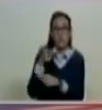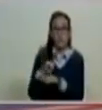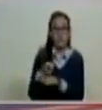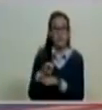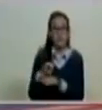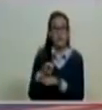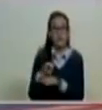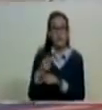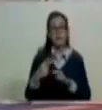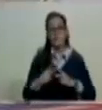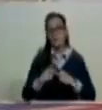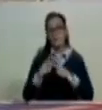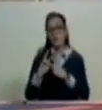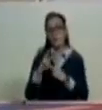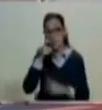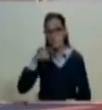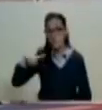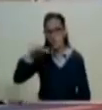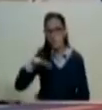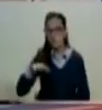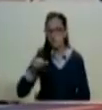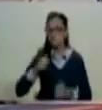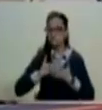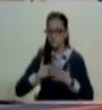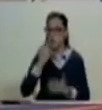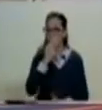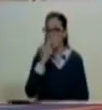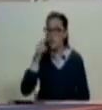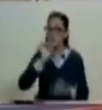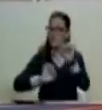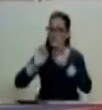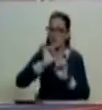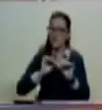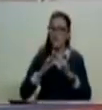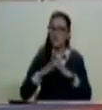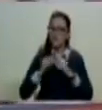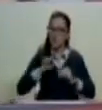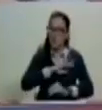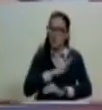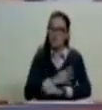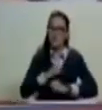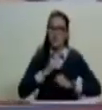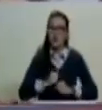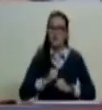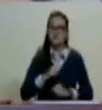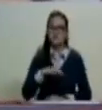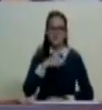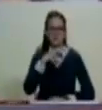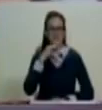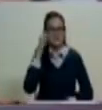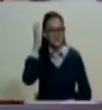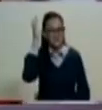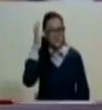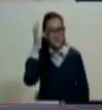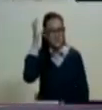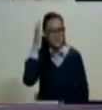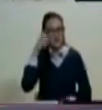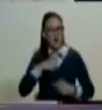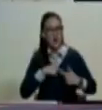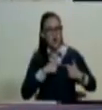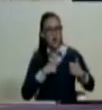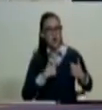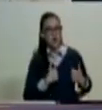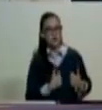intermedio de la voluntad popular. Jura usted defenderlo con toda la fuerza de su alma, de su conciencia, de su